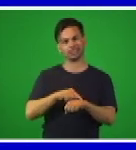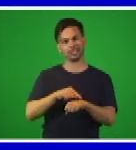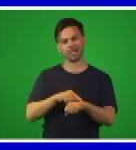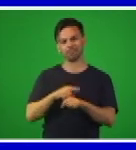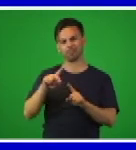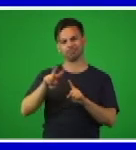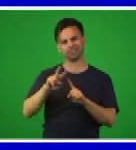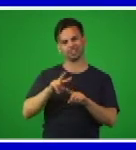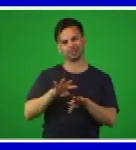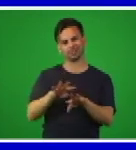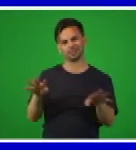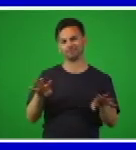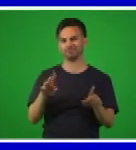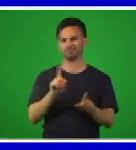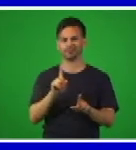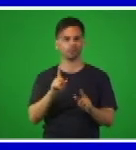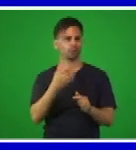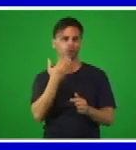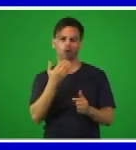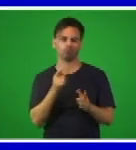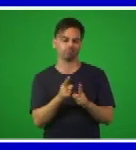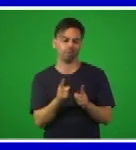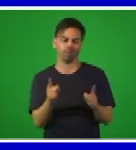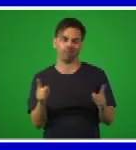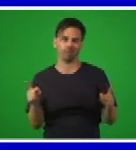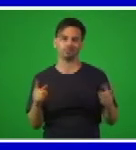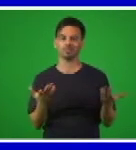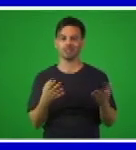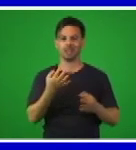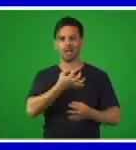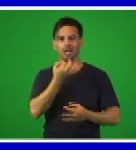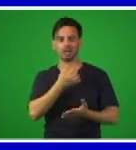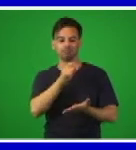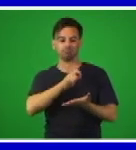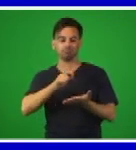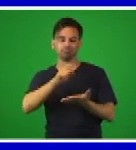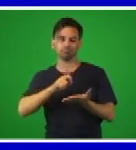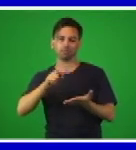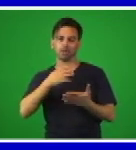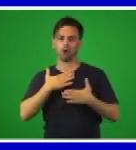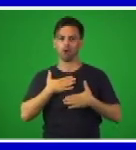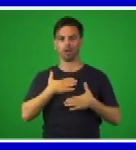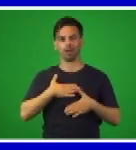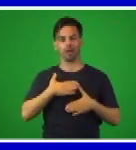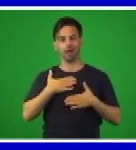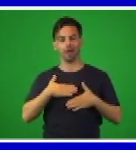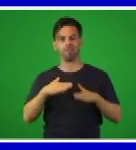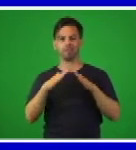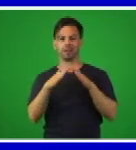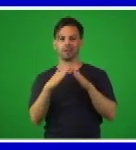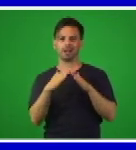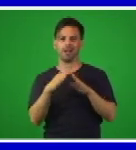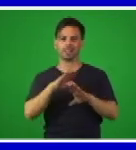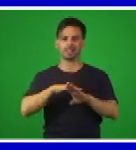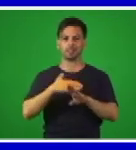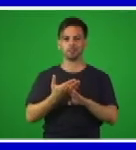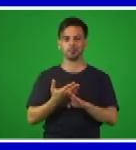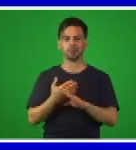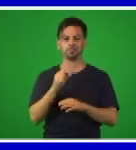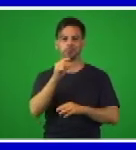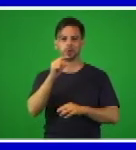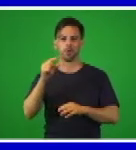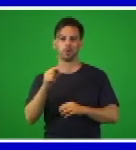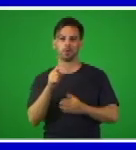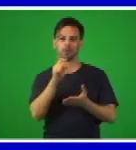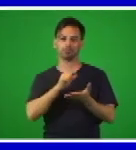no es el tiempo suficiente para que puedan ustedes hacer actividades de caligrafía que van a contribuir al mejoramiento de la